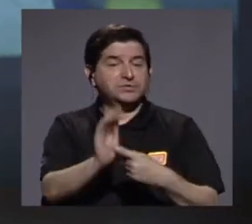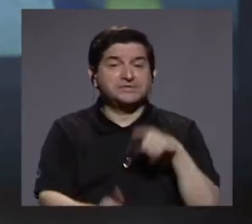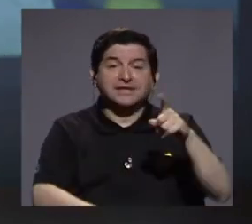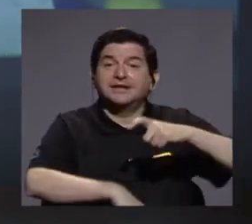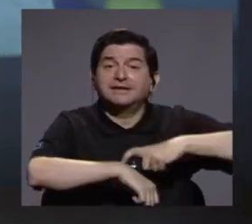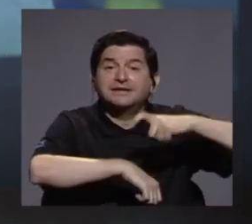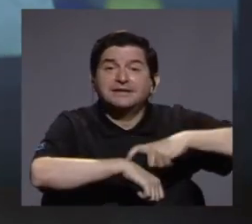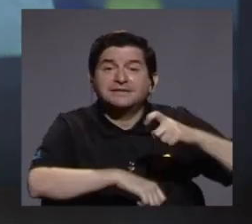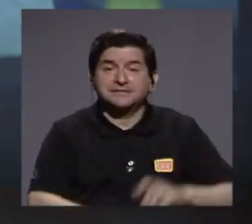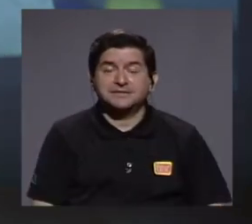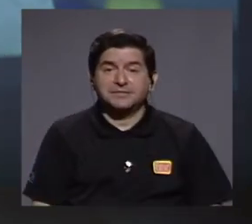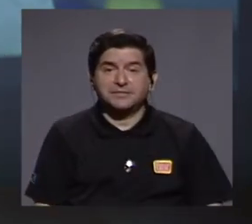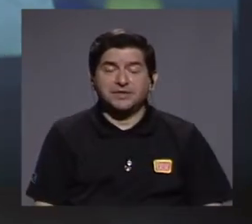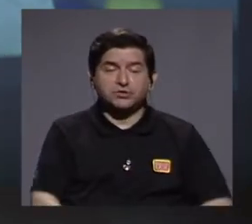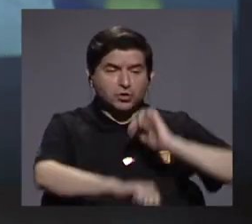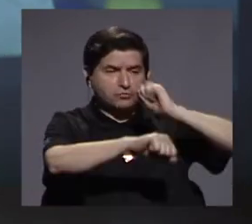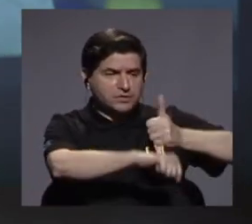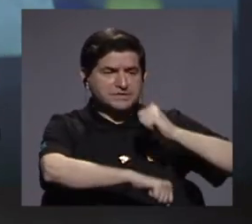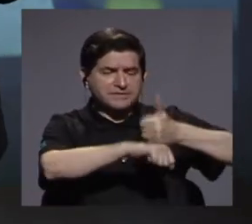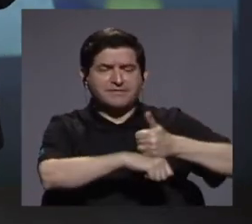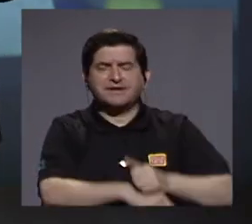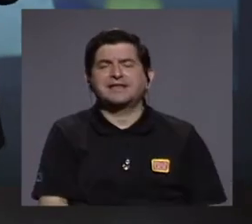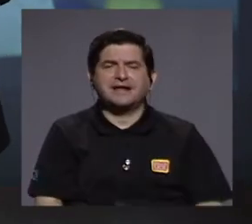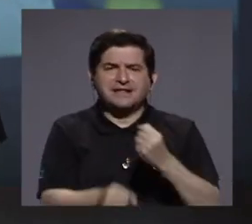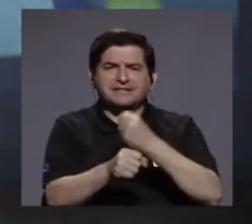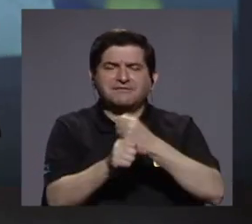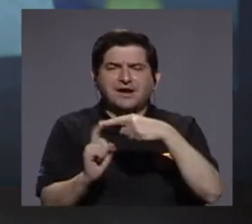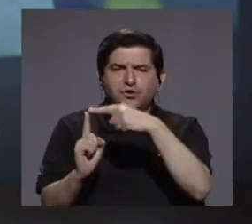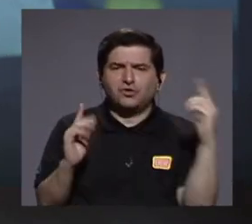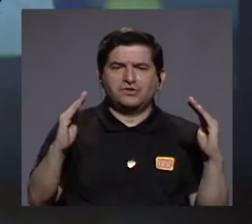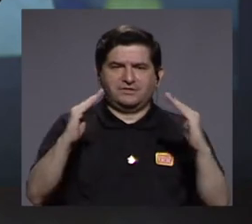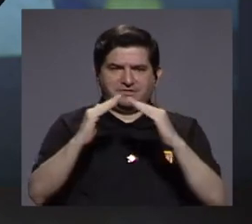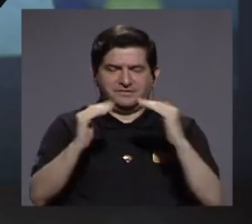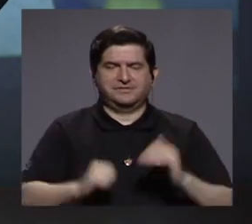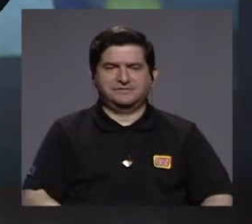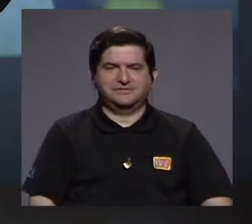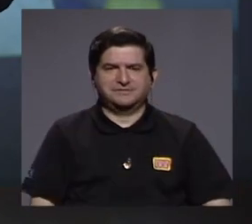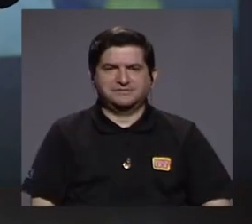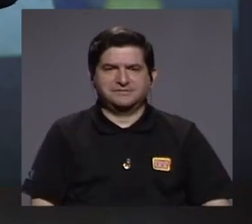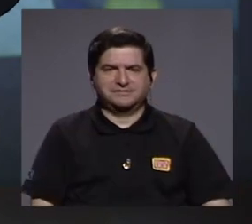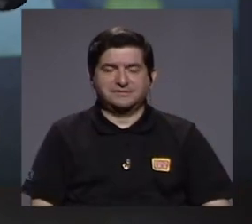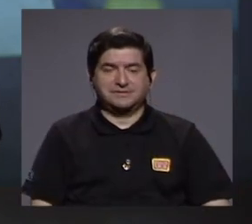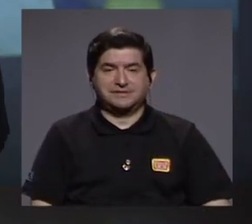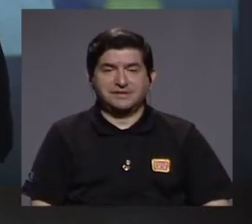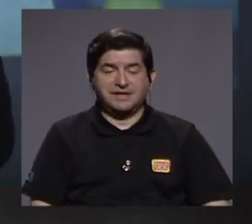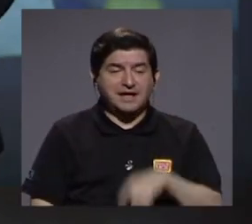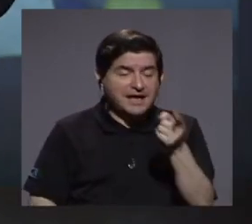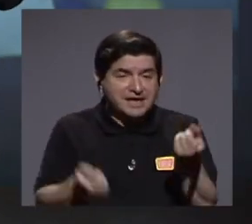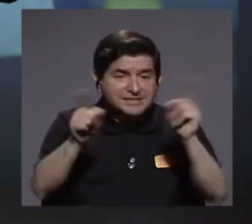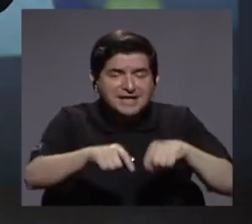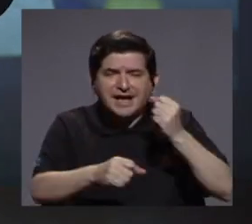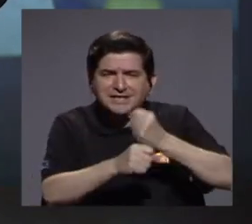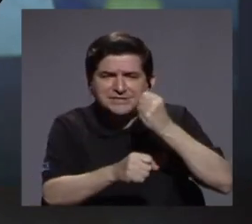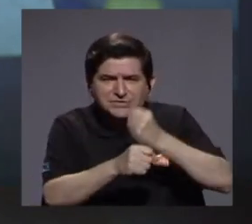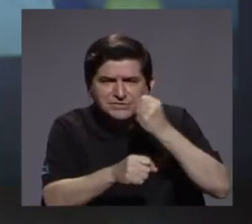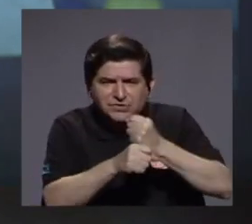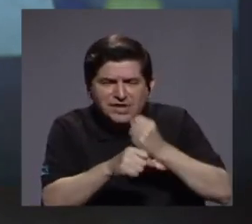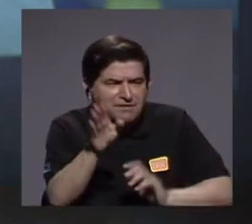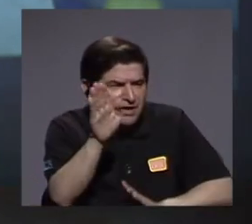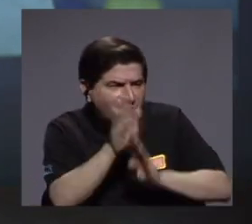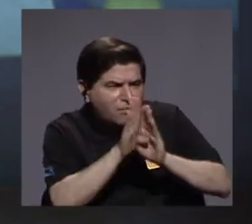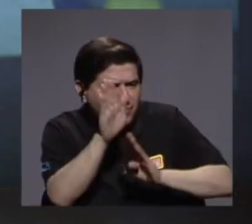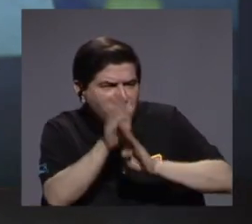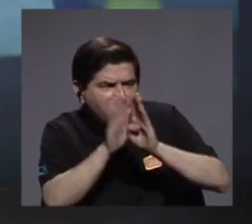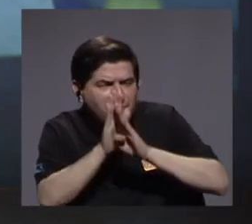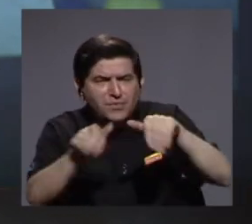entonces pues llegar e implementar teletrabajo. Yo creo que aquí las operaciones, el trabajo, el esfuerzo desarrollado